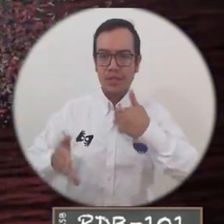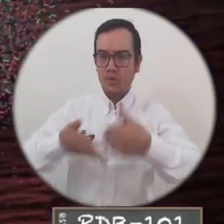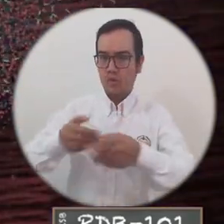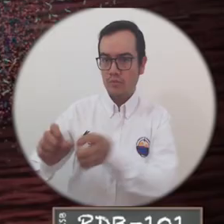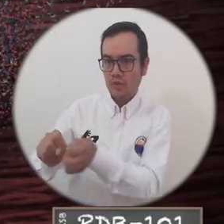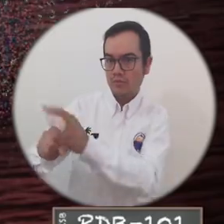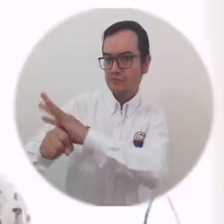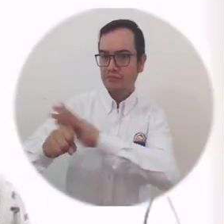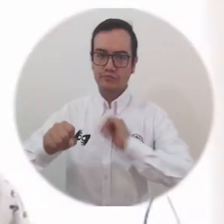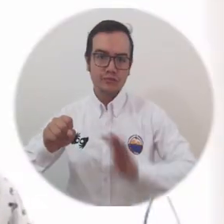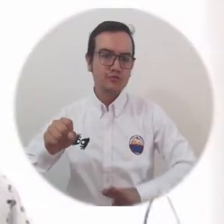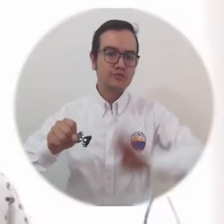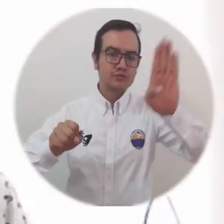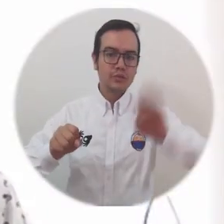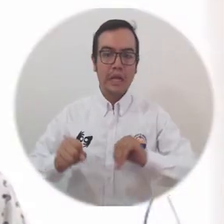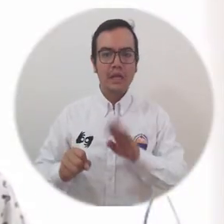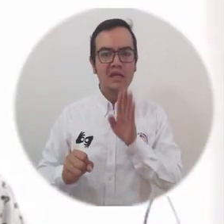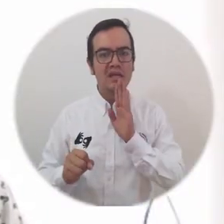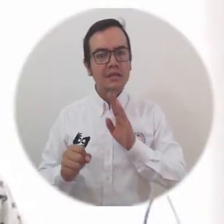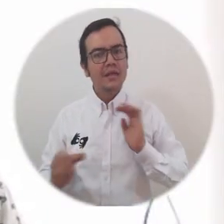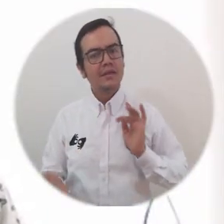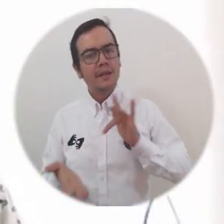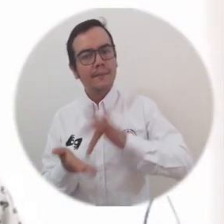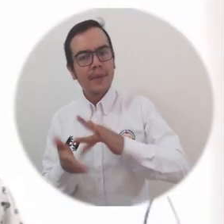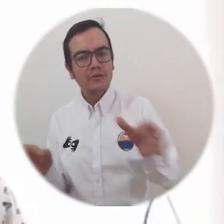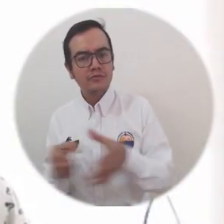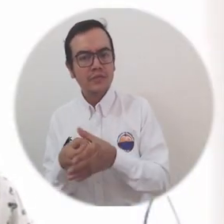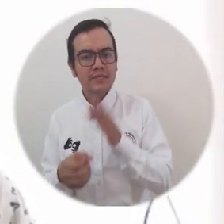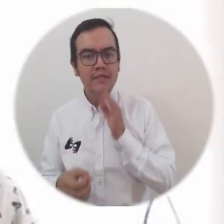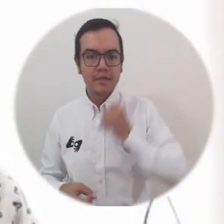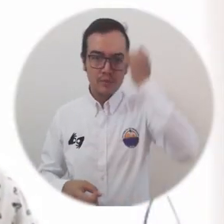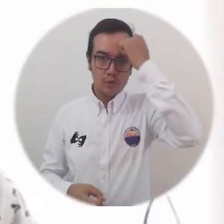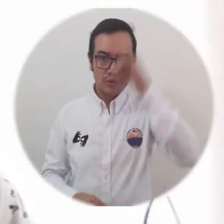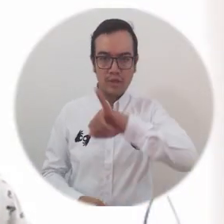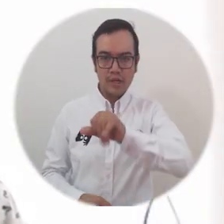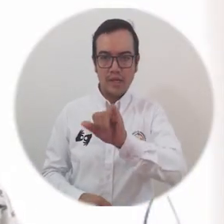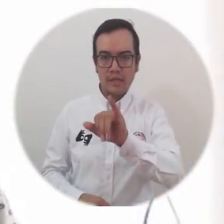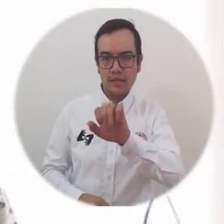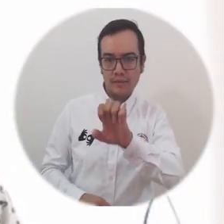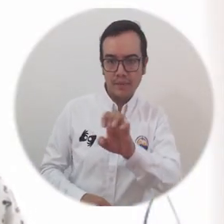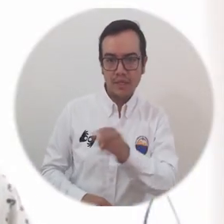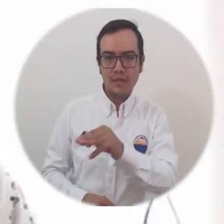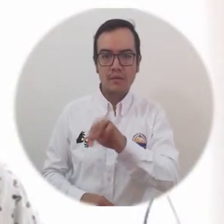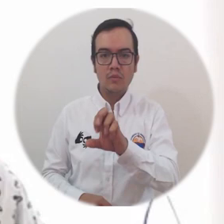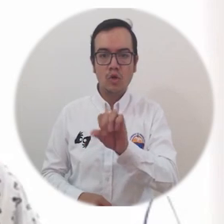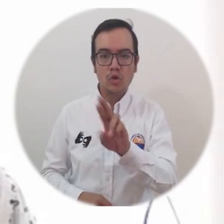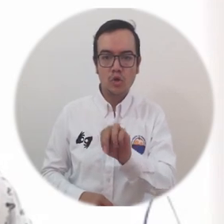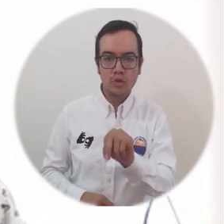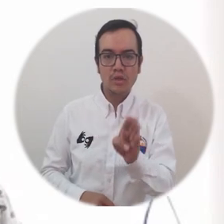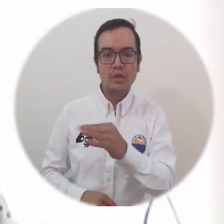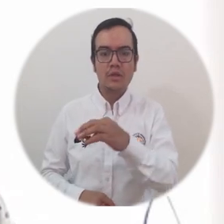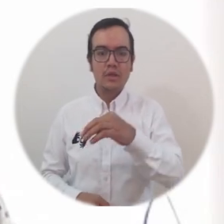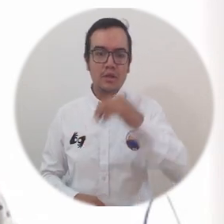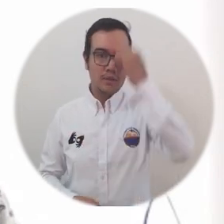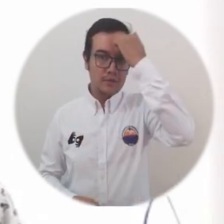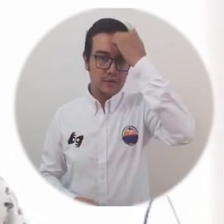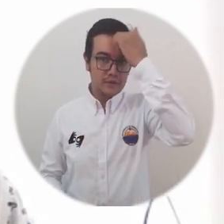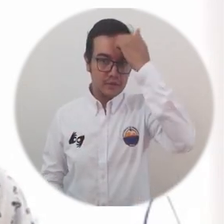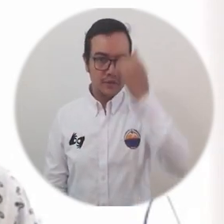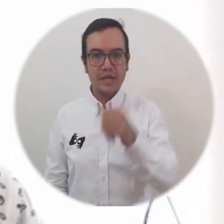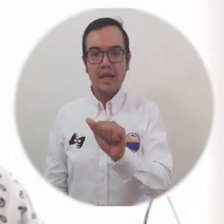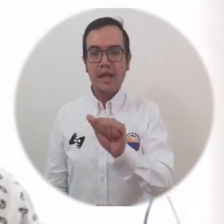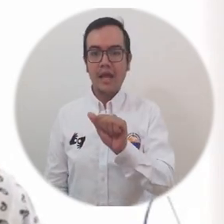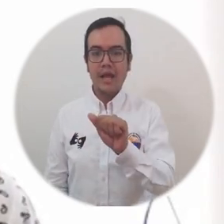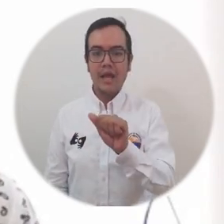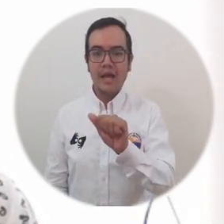19 en la que participaron los profesores jaime morón la profesora lindice álvarez y el profesor